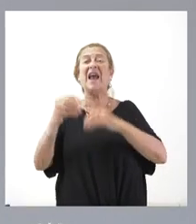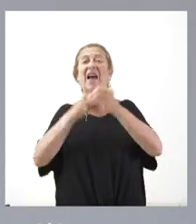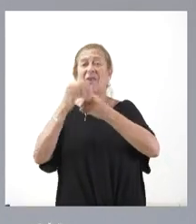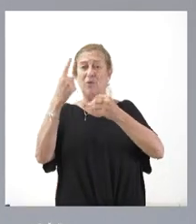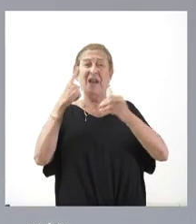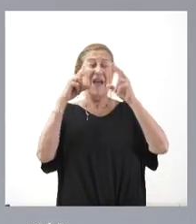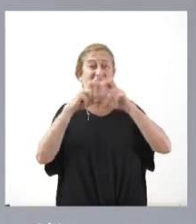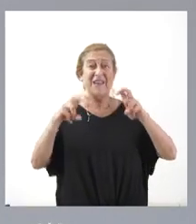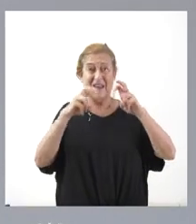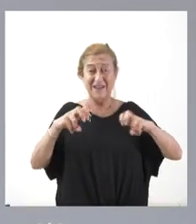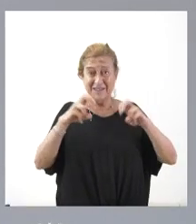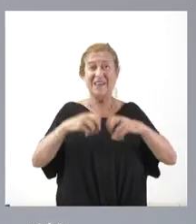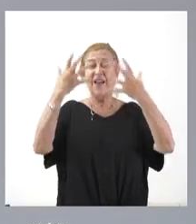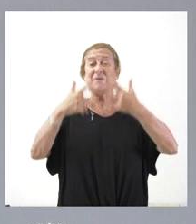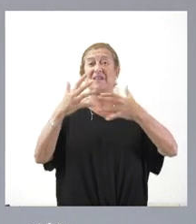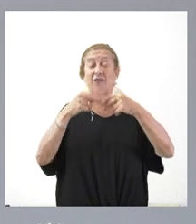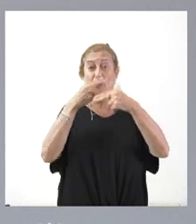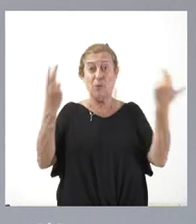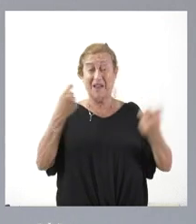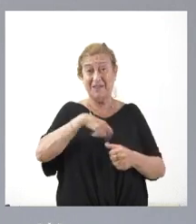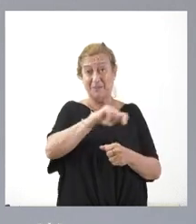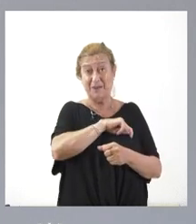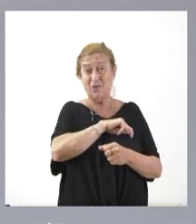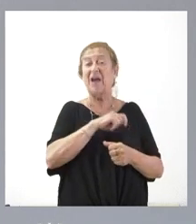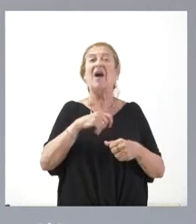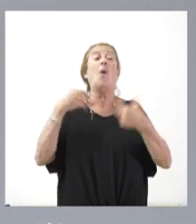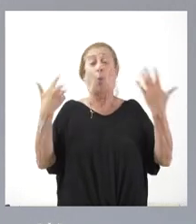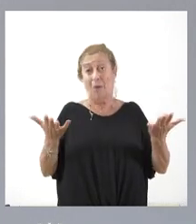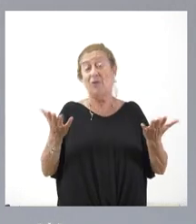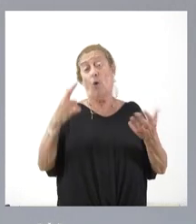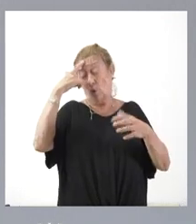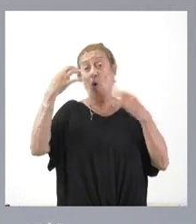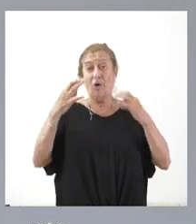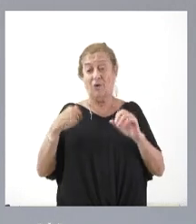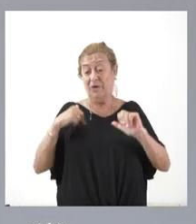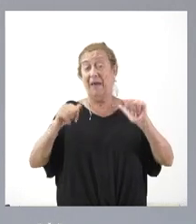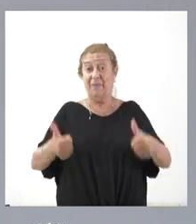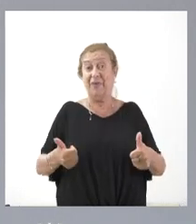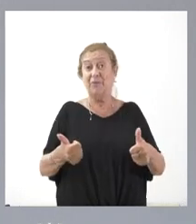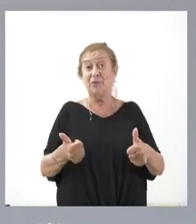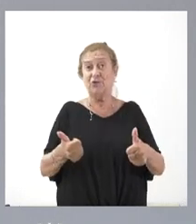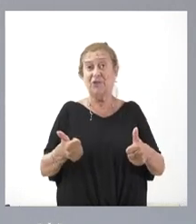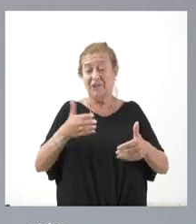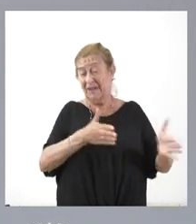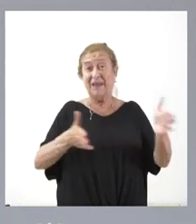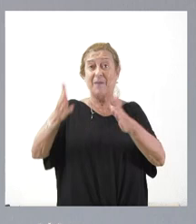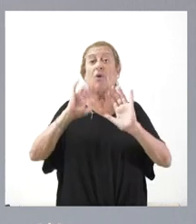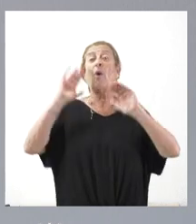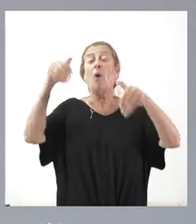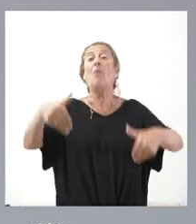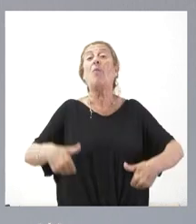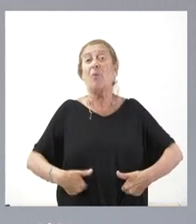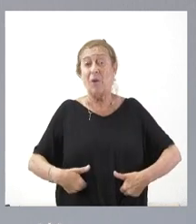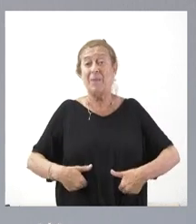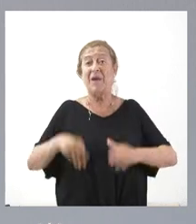de las Administraciones Públicas Española, toda vez que, lógicamente, comenzamos ya la senda de volver a la aplicación de las